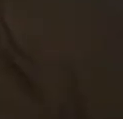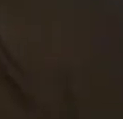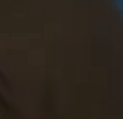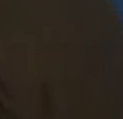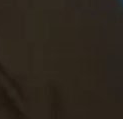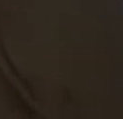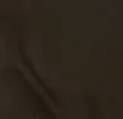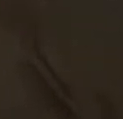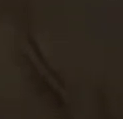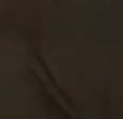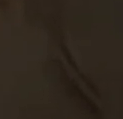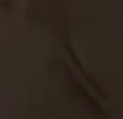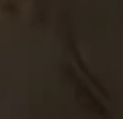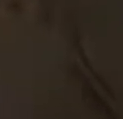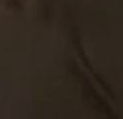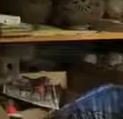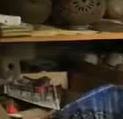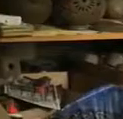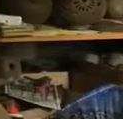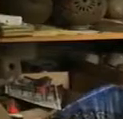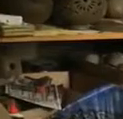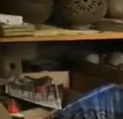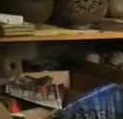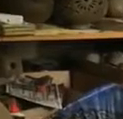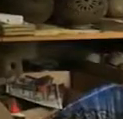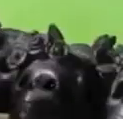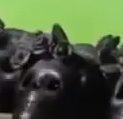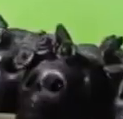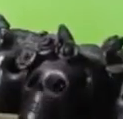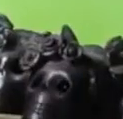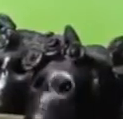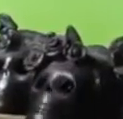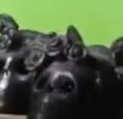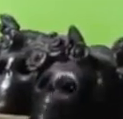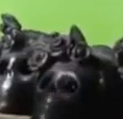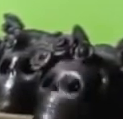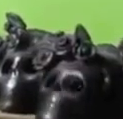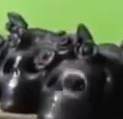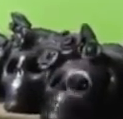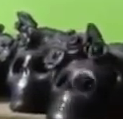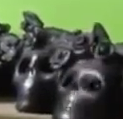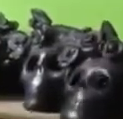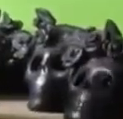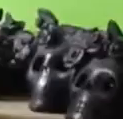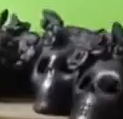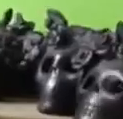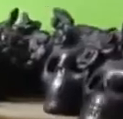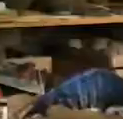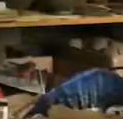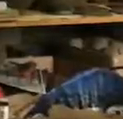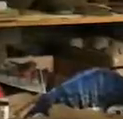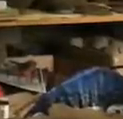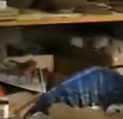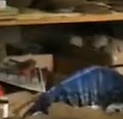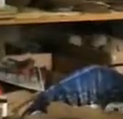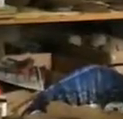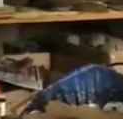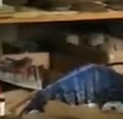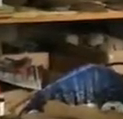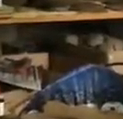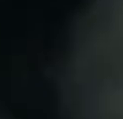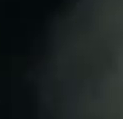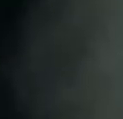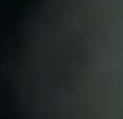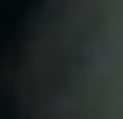pero pues eso no tiene que ver con esto. Era muy forzado todo, los horarios, cómo te trataban. Voy a aprender demasiadas